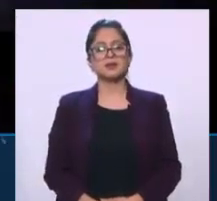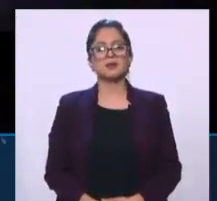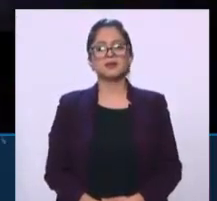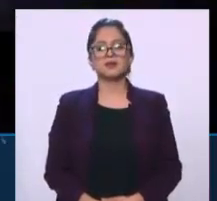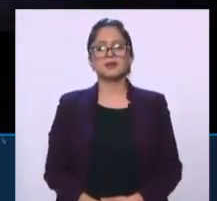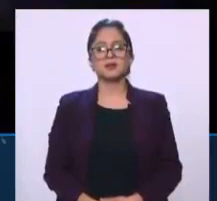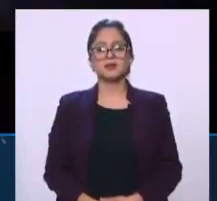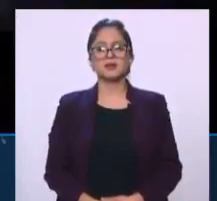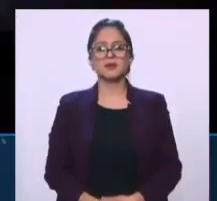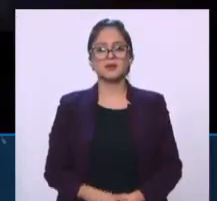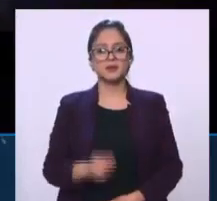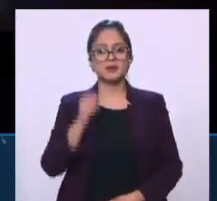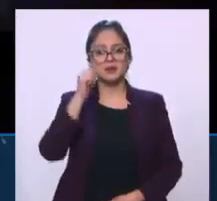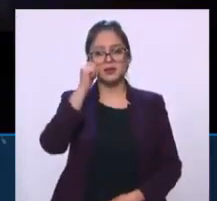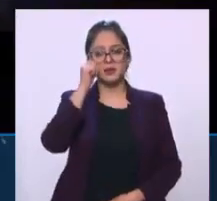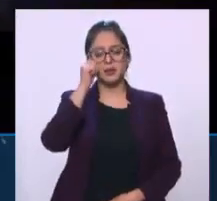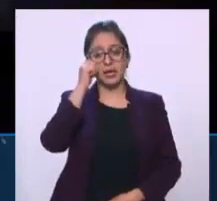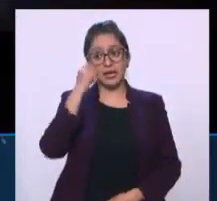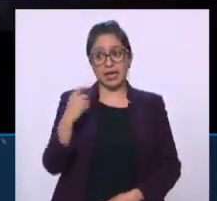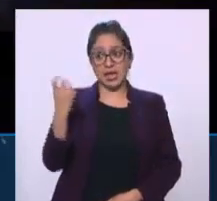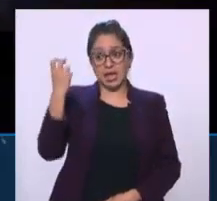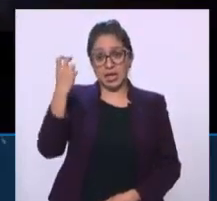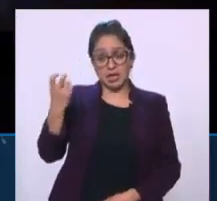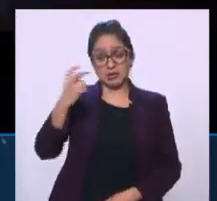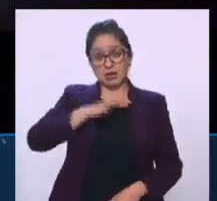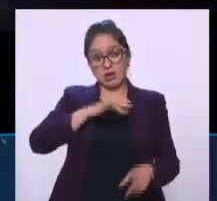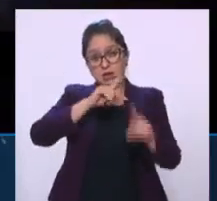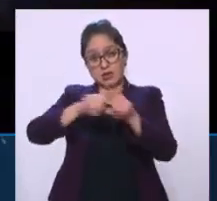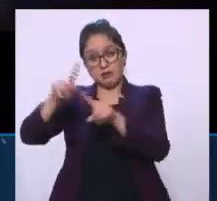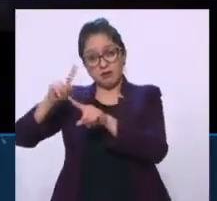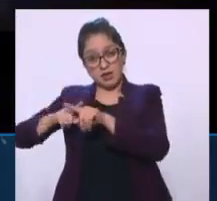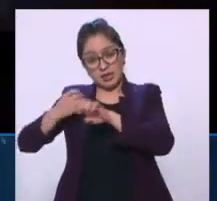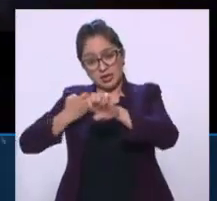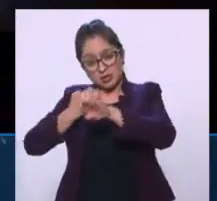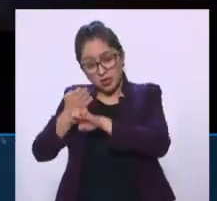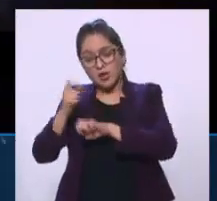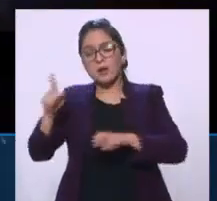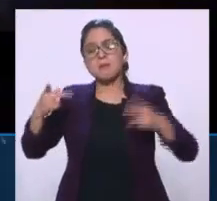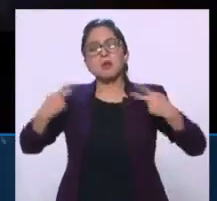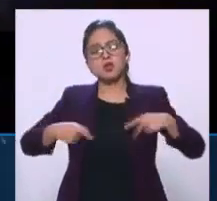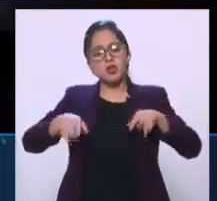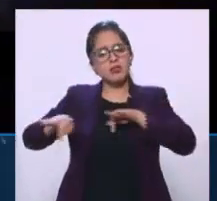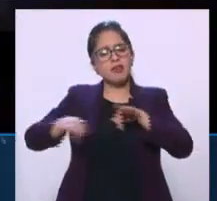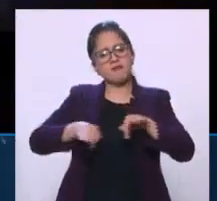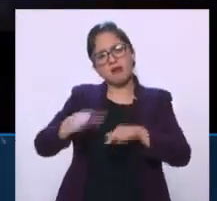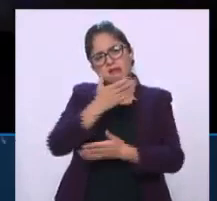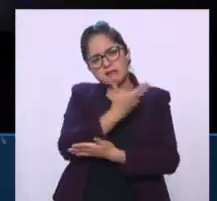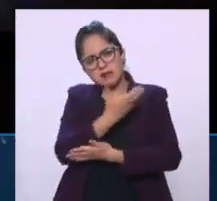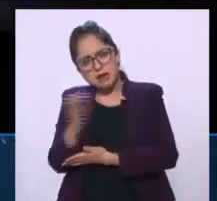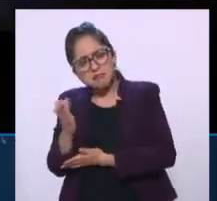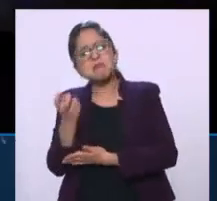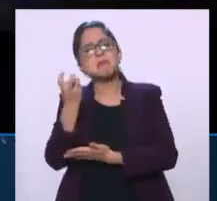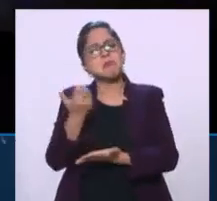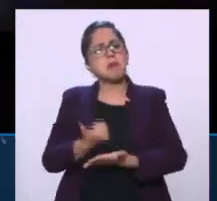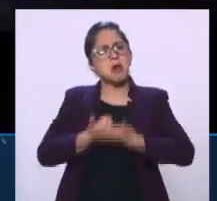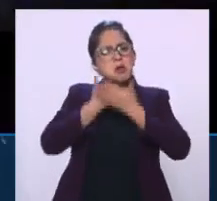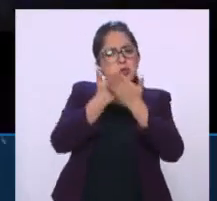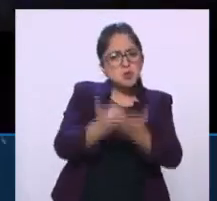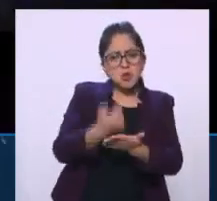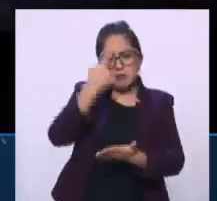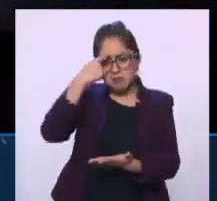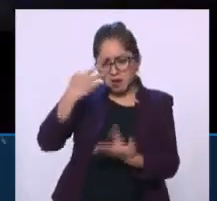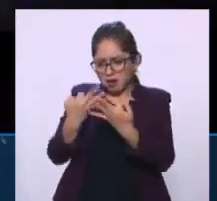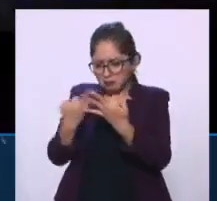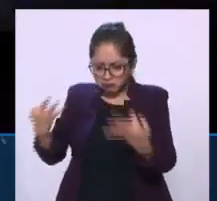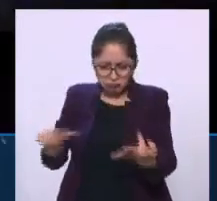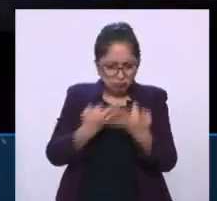en muchos estados. Las experiencias campesinas con prácticas agroecológicas han servido y han recuperado suelos,